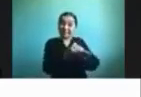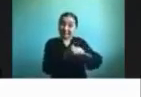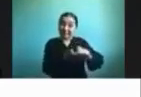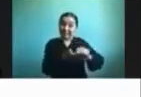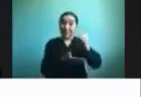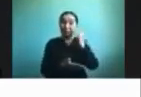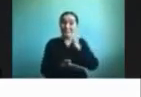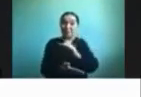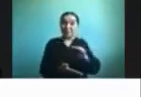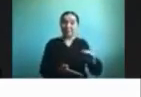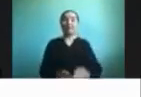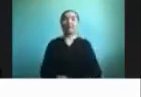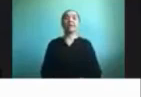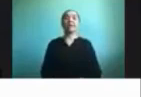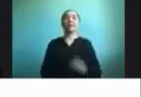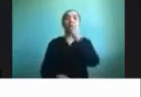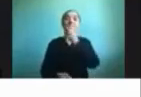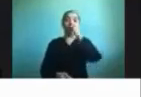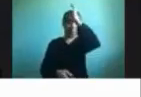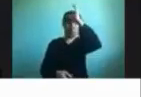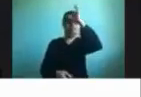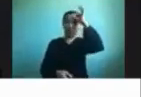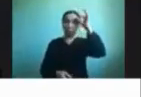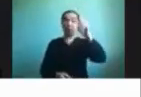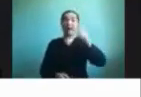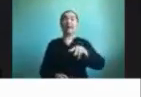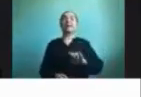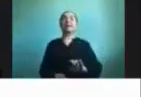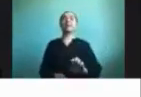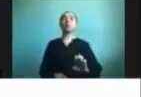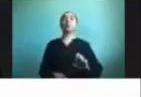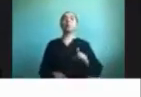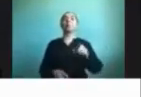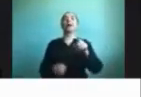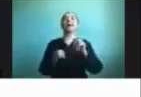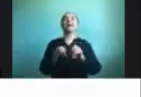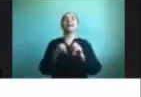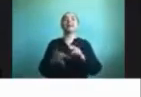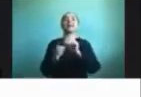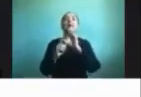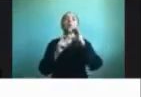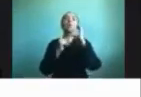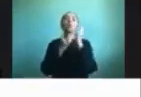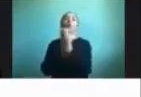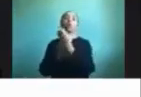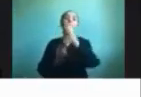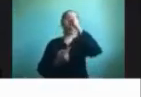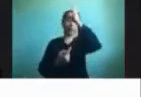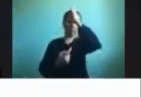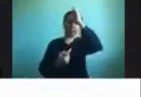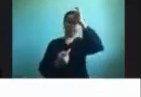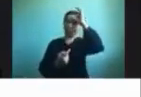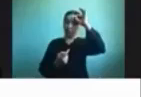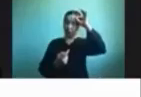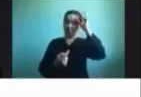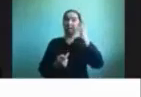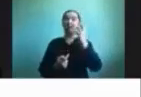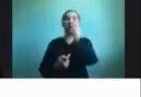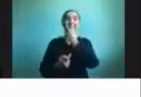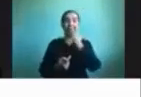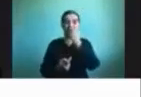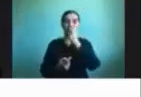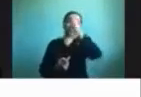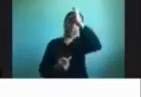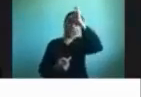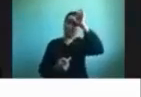Mapudungun Mew es un programa desarrollado para la enseñanza de la cultura mapuche y el Mapudungun. Todos estos softwares los